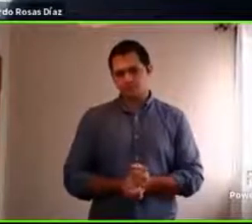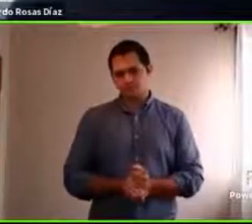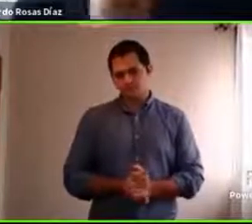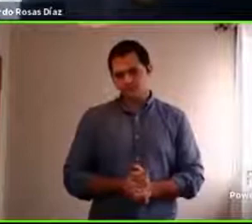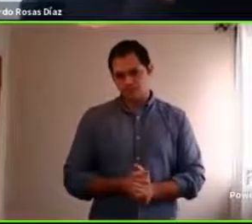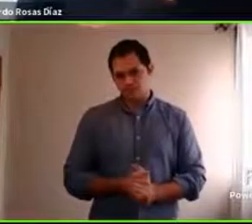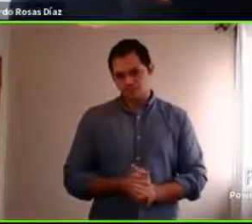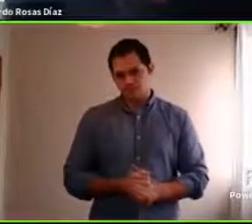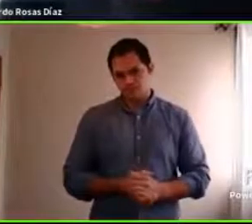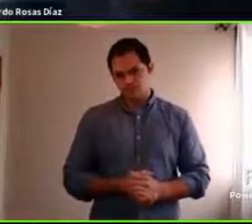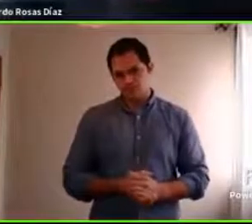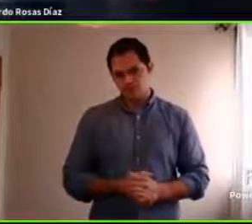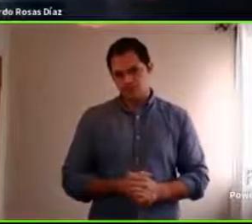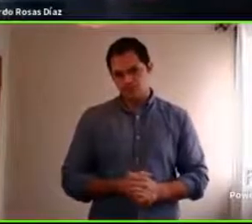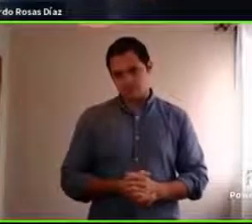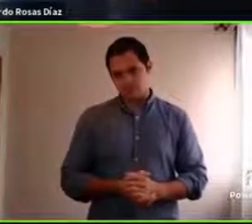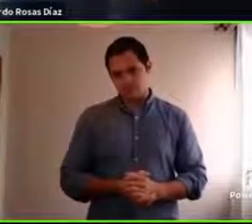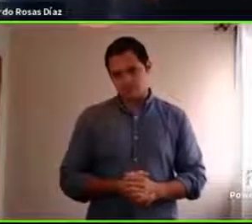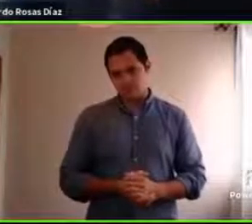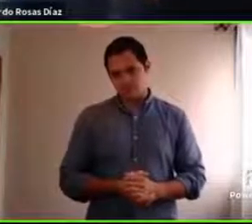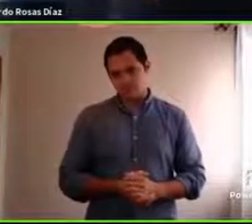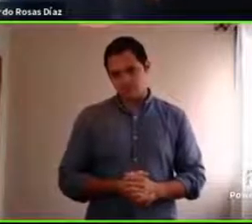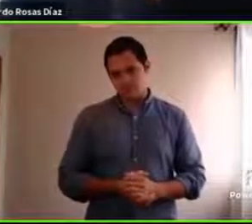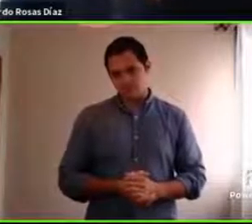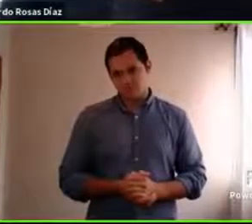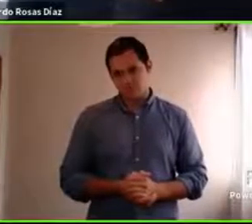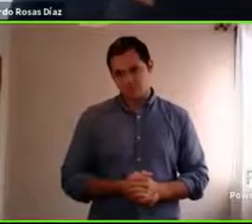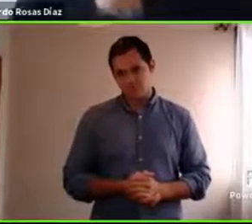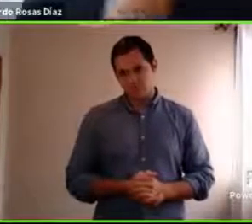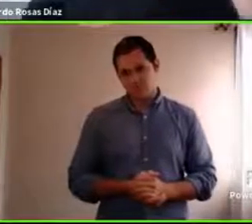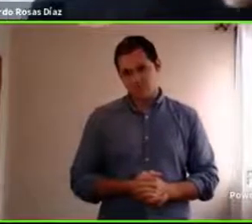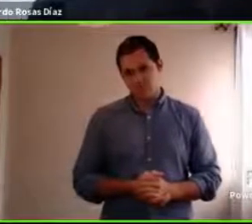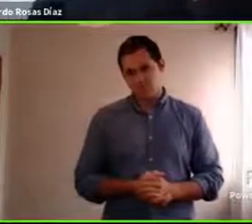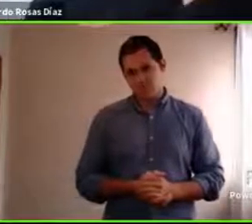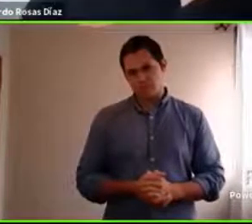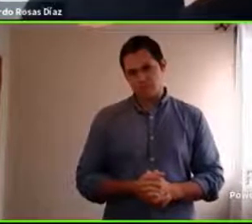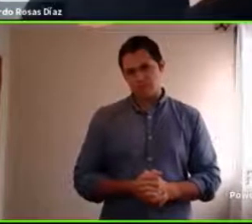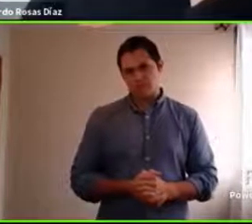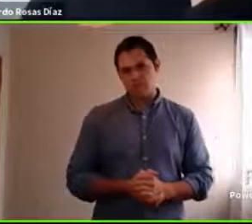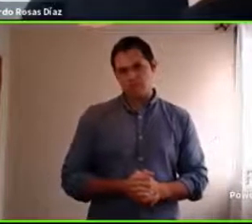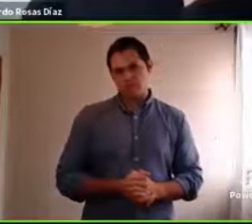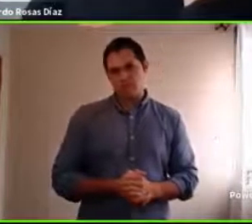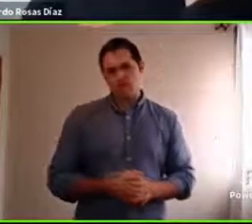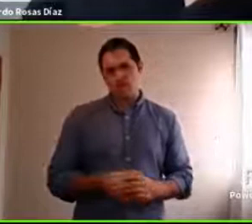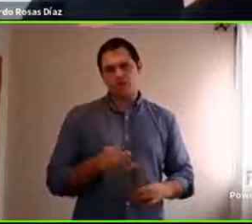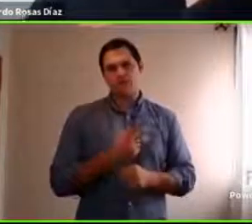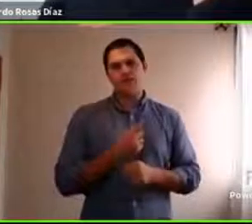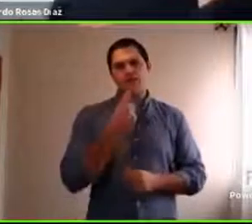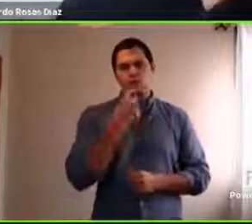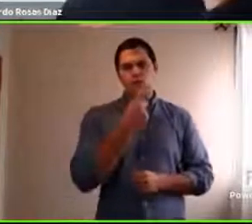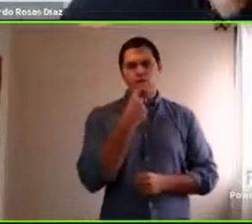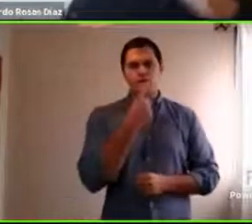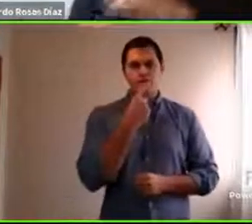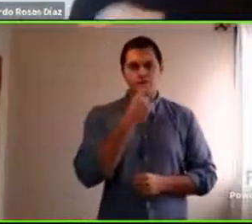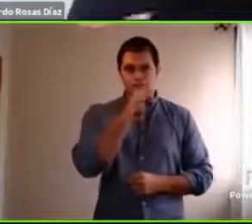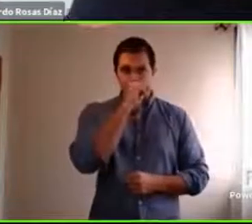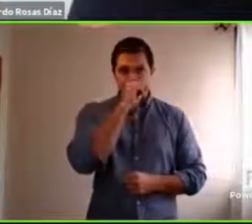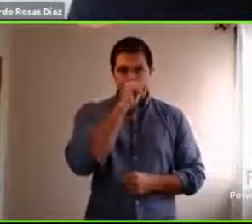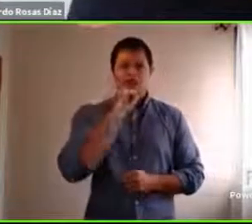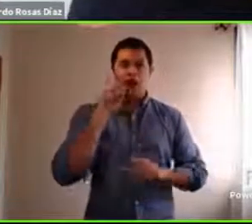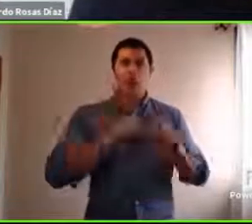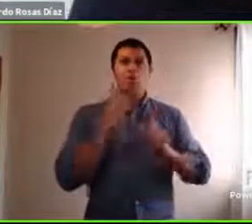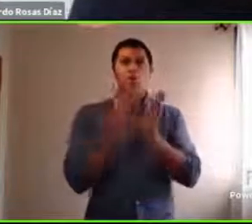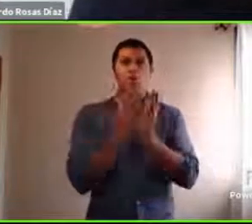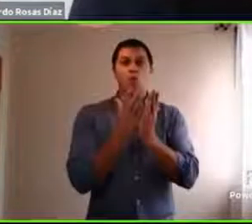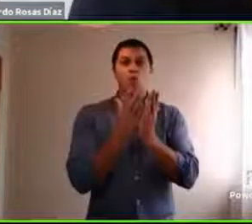hay una pregunta que tiene que ver con la contención de los estudiantes más pequeñitos a través